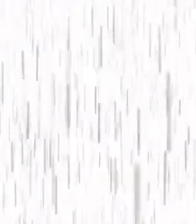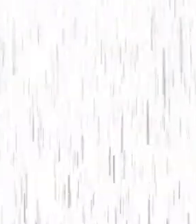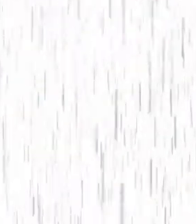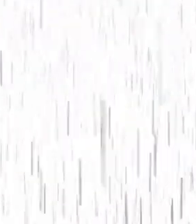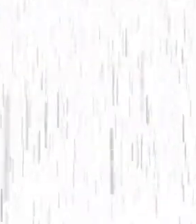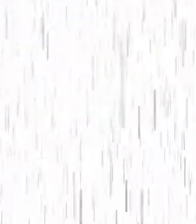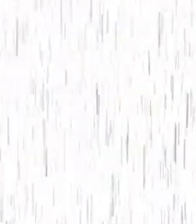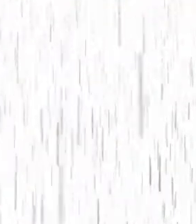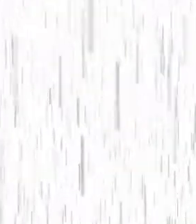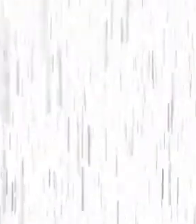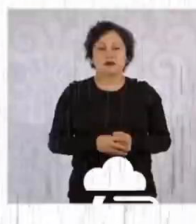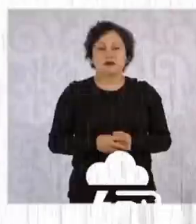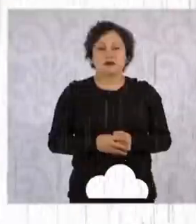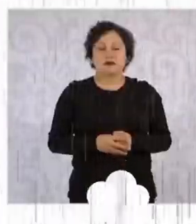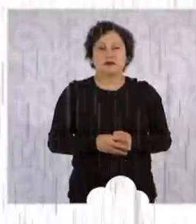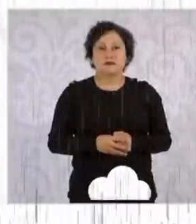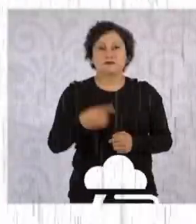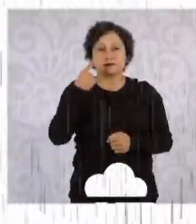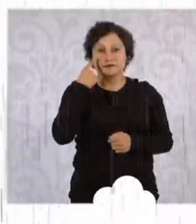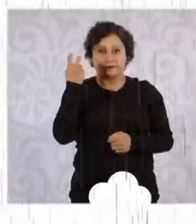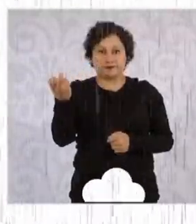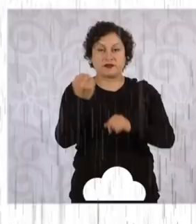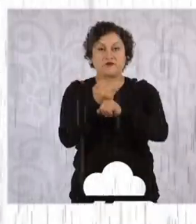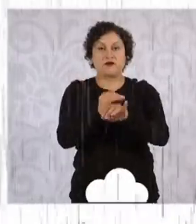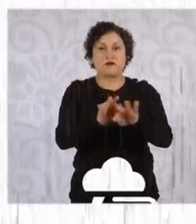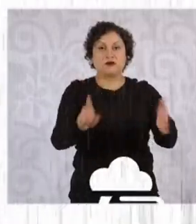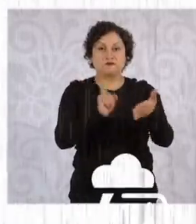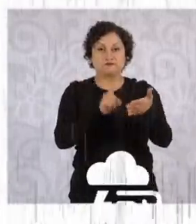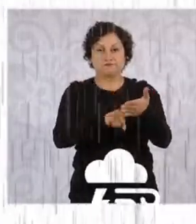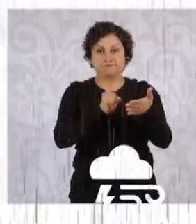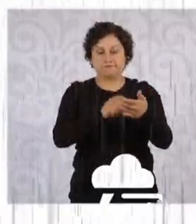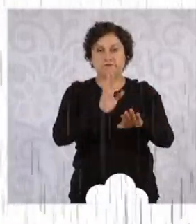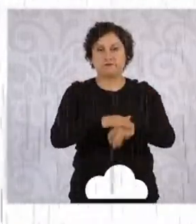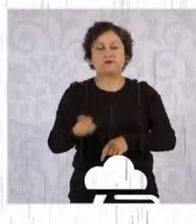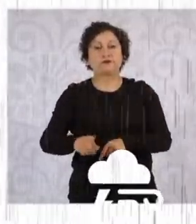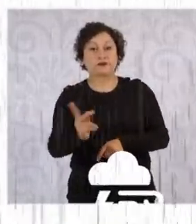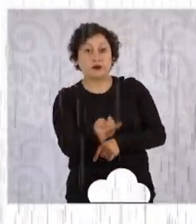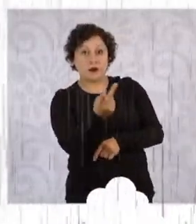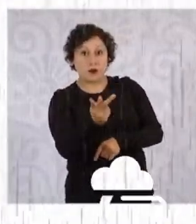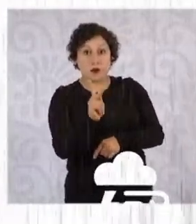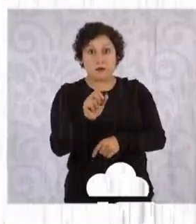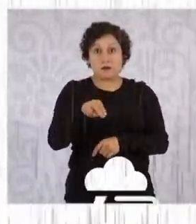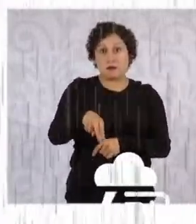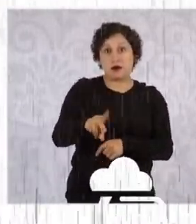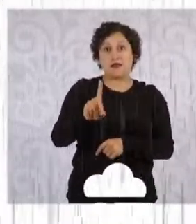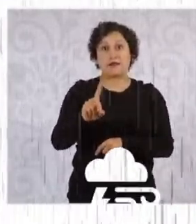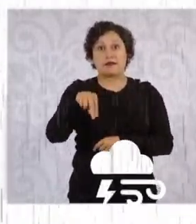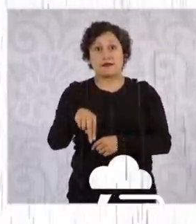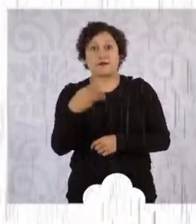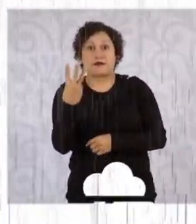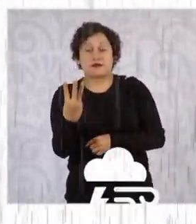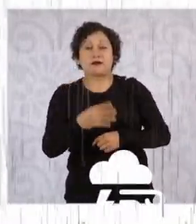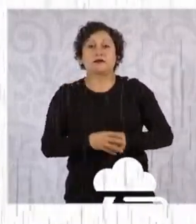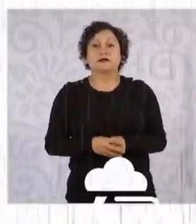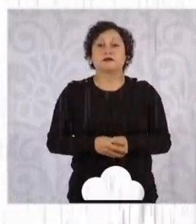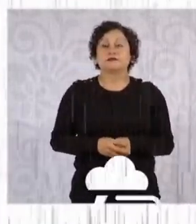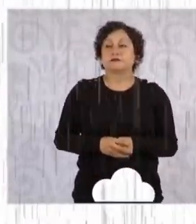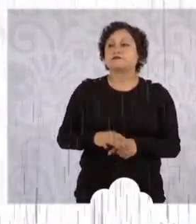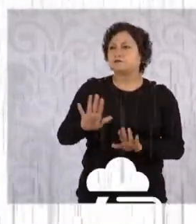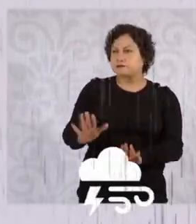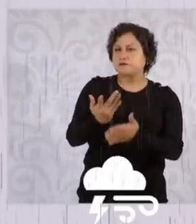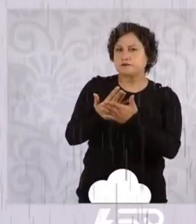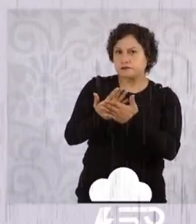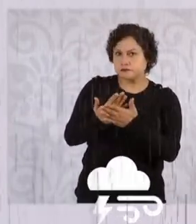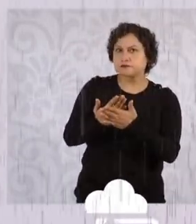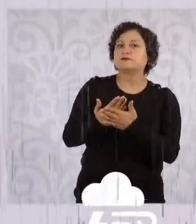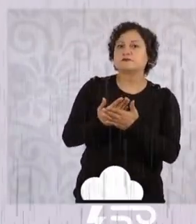estar pendientes y vamos a estar informando también desde la cuenta. ¿Aplicará el plan DN-3? Vamos a esperar. El plan DN-3 se aplica una vez que se